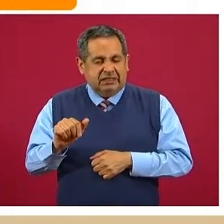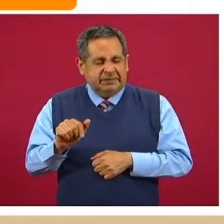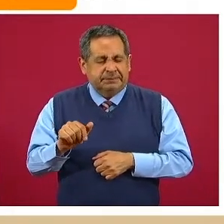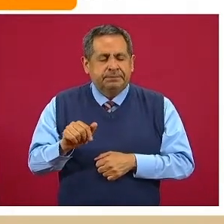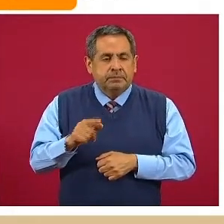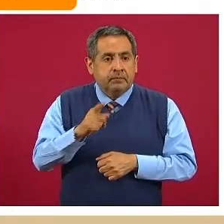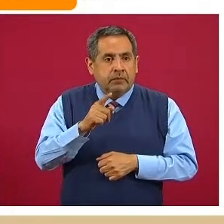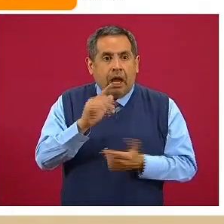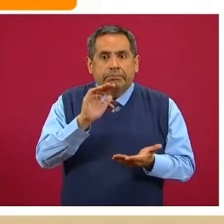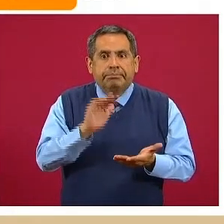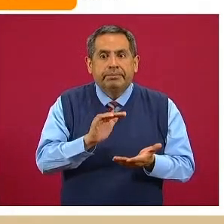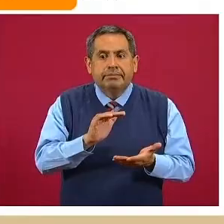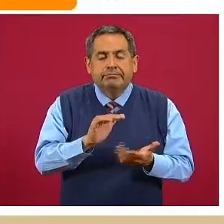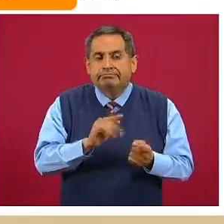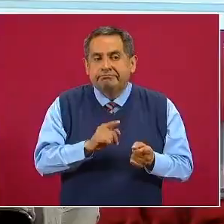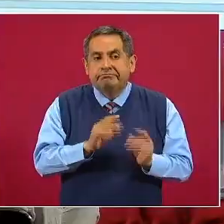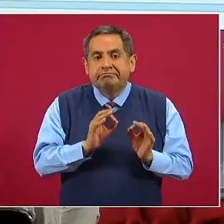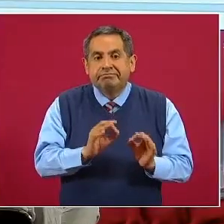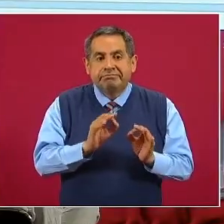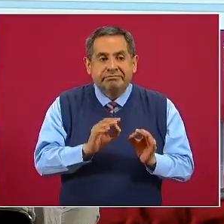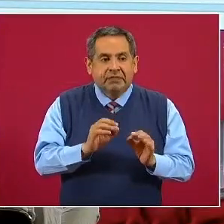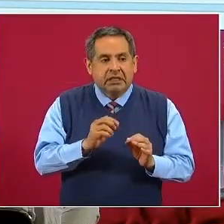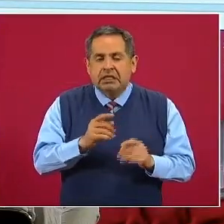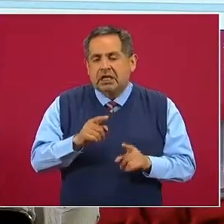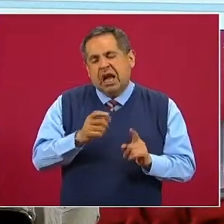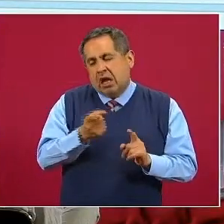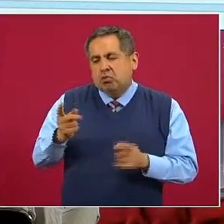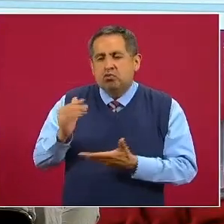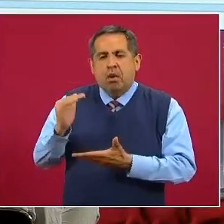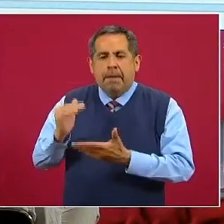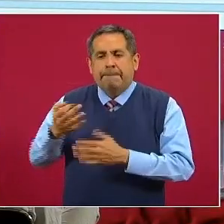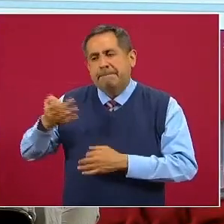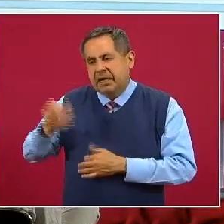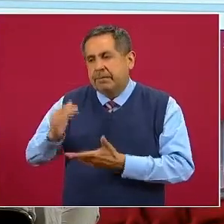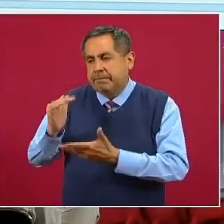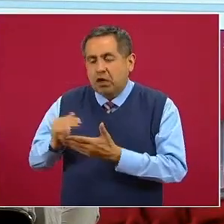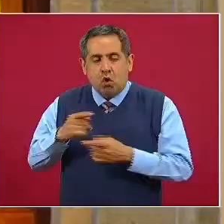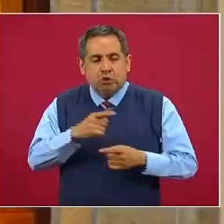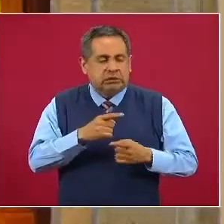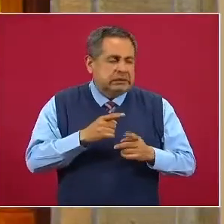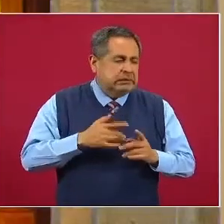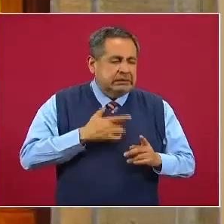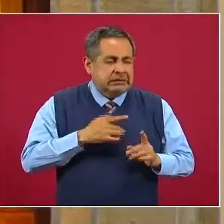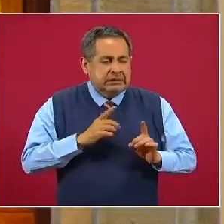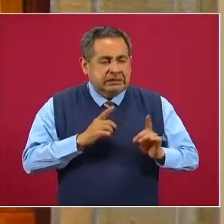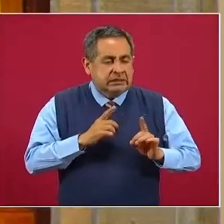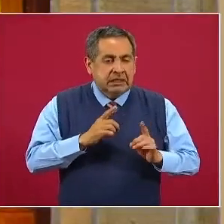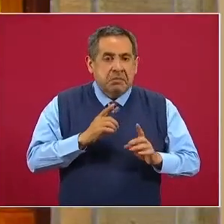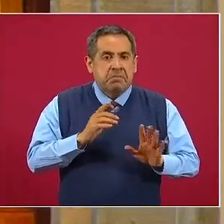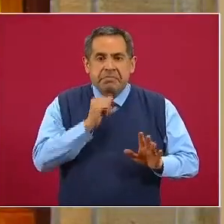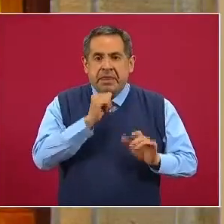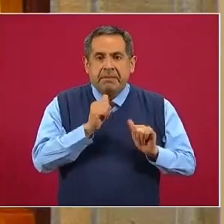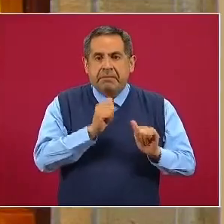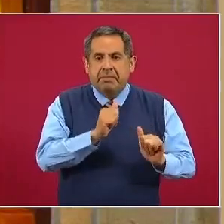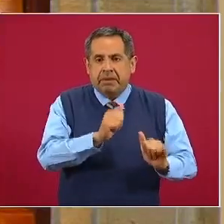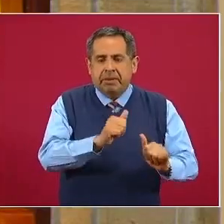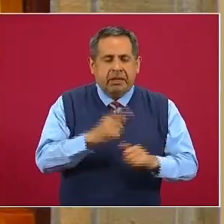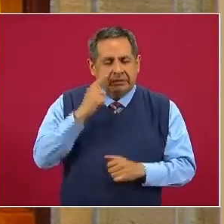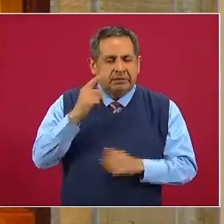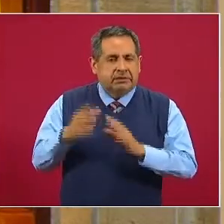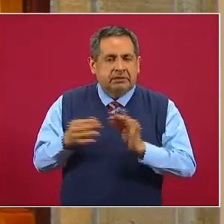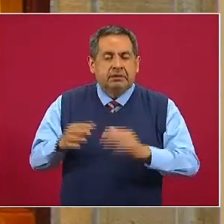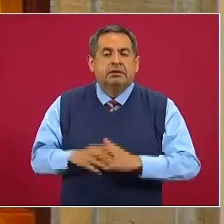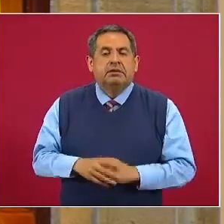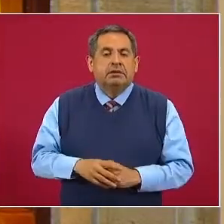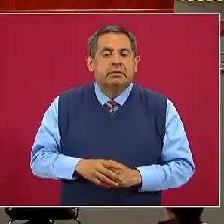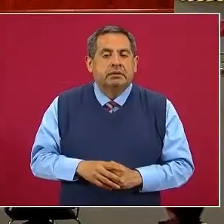en la presentación tanto de los casos confirmados como de los casos estimados que los vamos a ver, que lo vamos a ver a continuación.